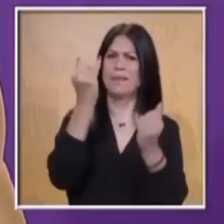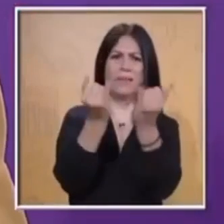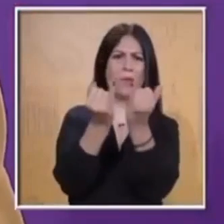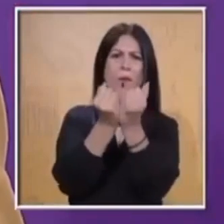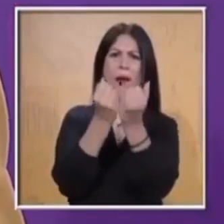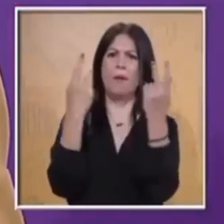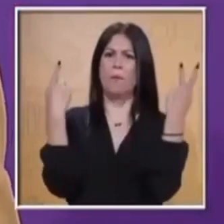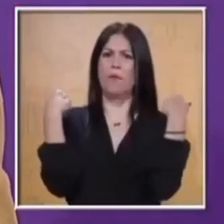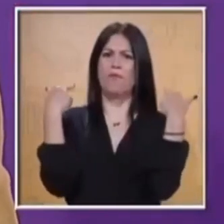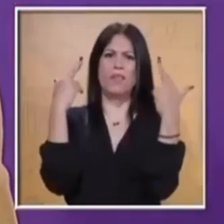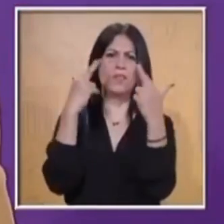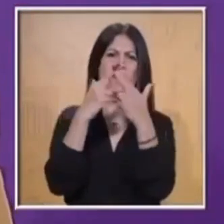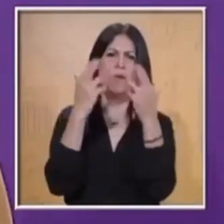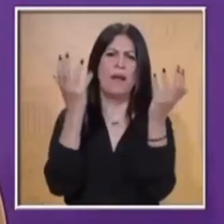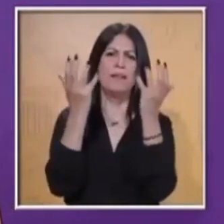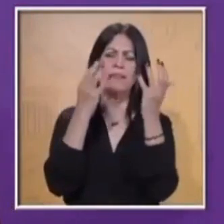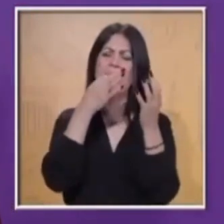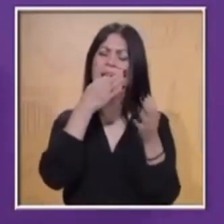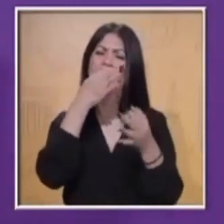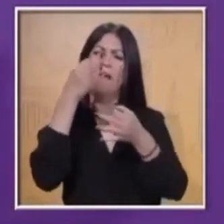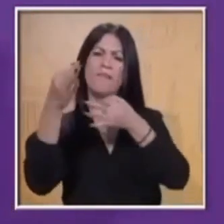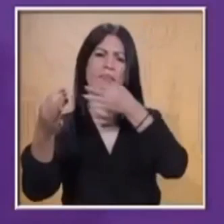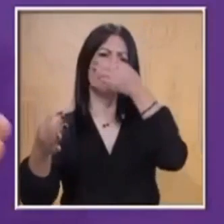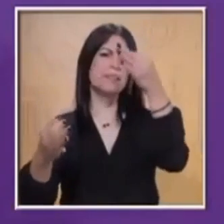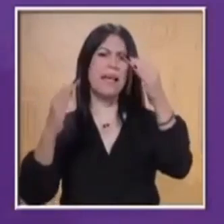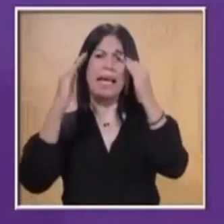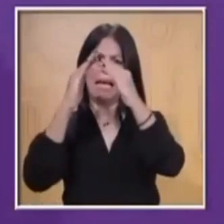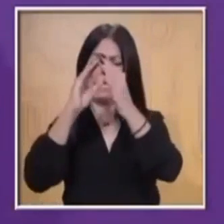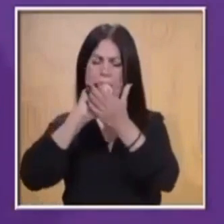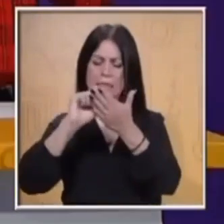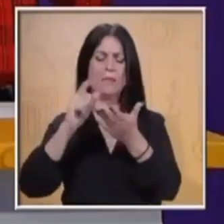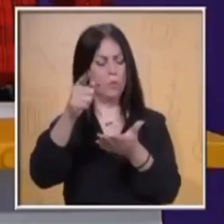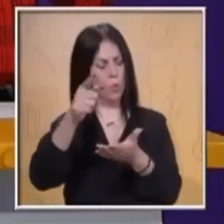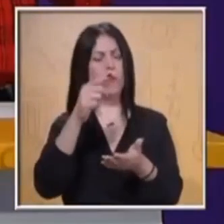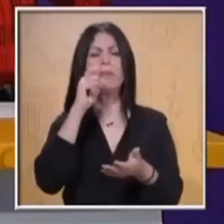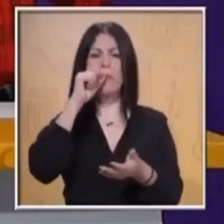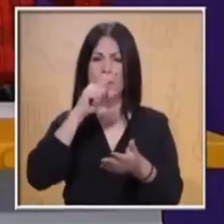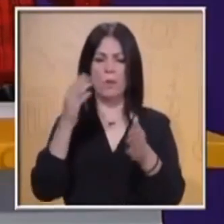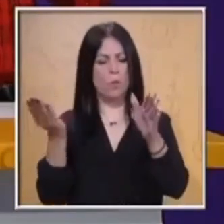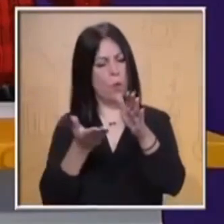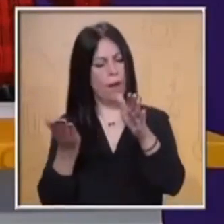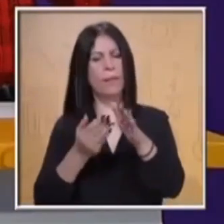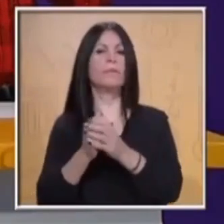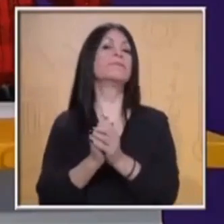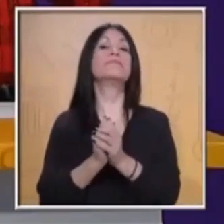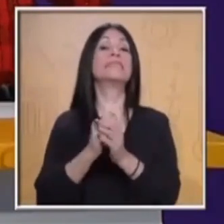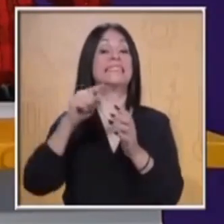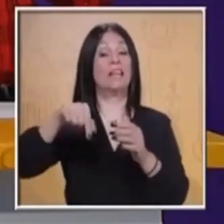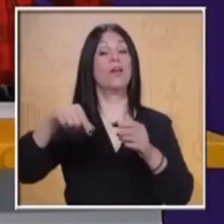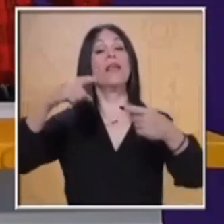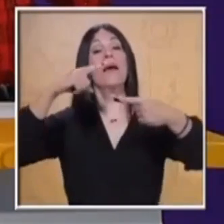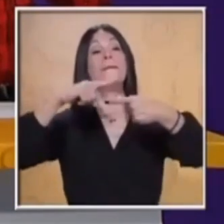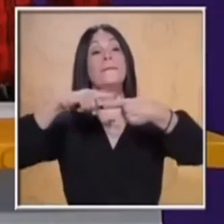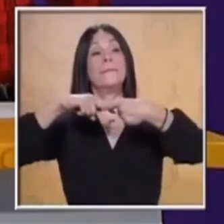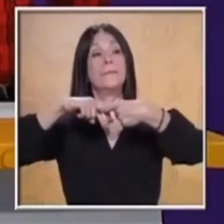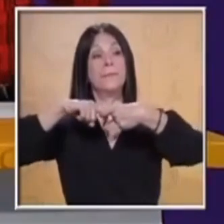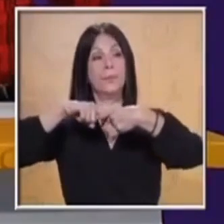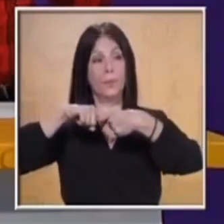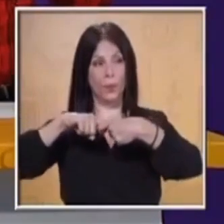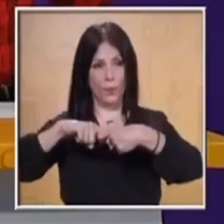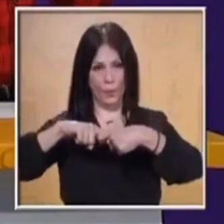estamos viviendo desde casita. Pues muy bien, nos vamos a ir a un corte para seguir continuando con matemáticas.